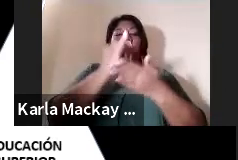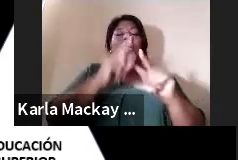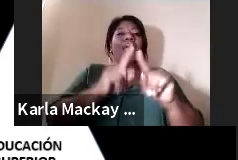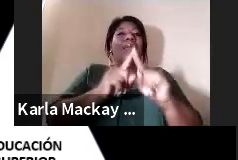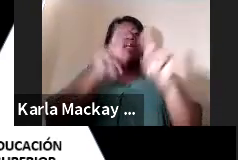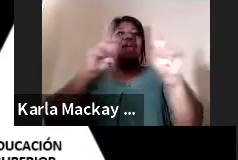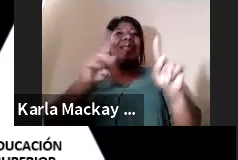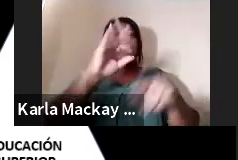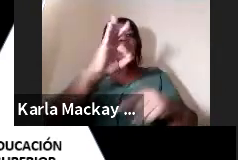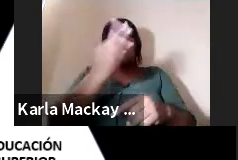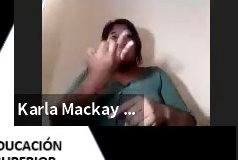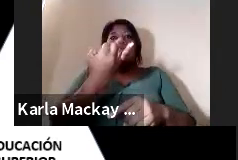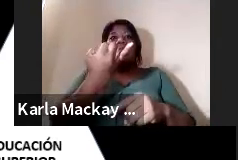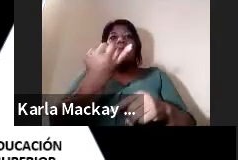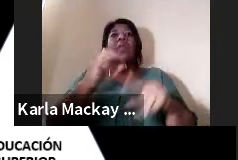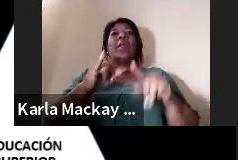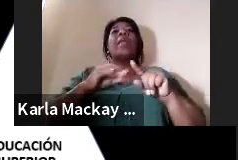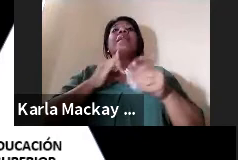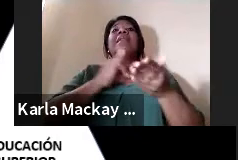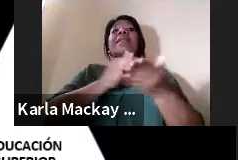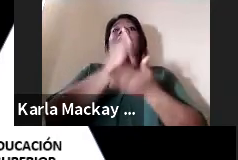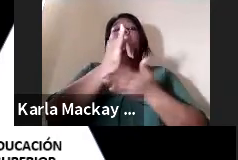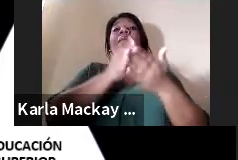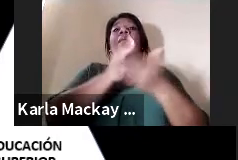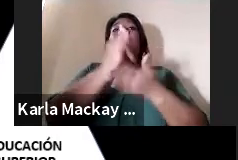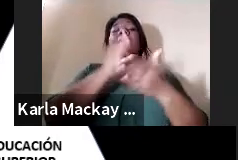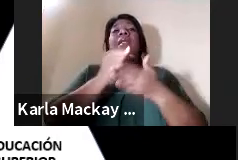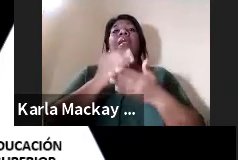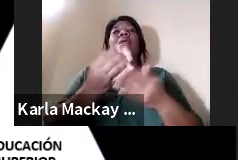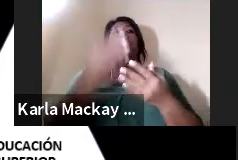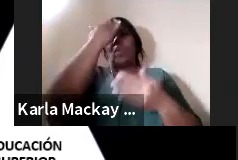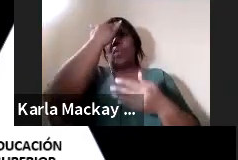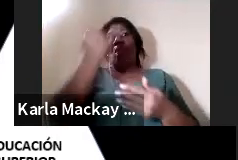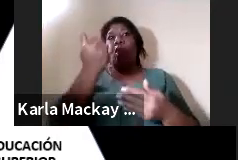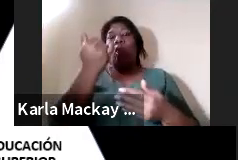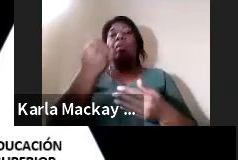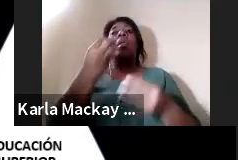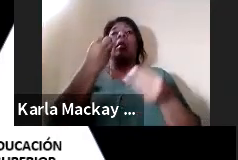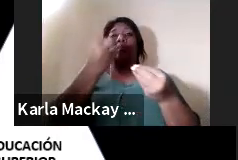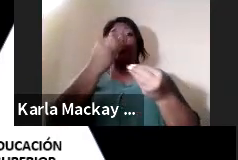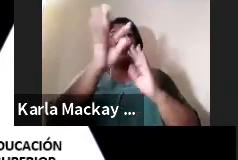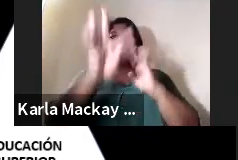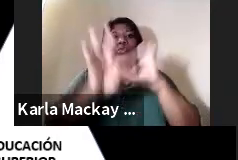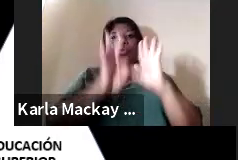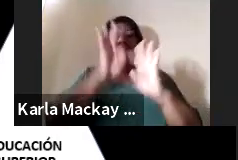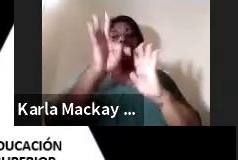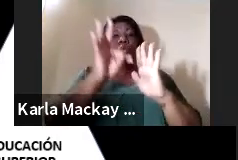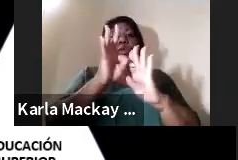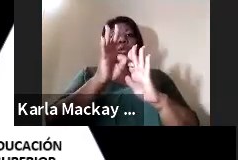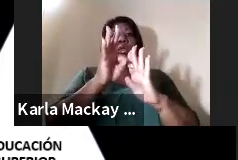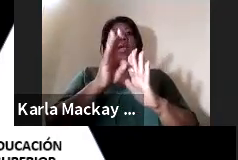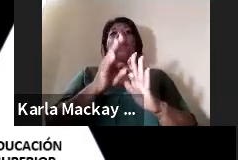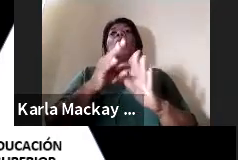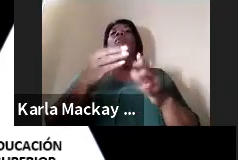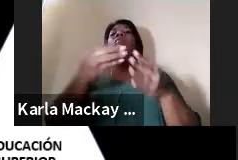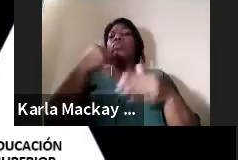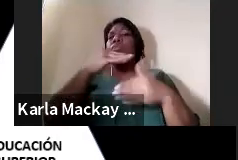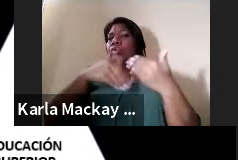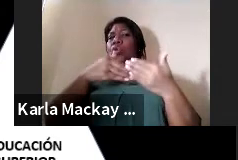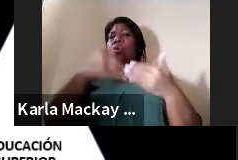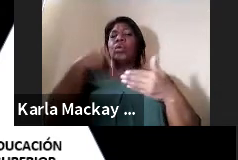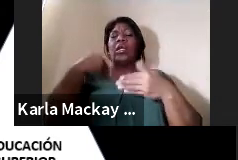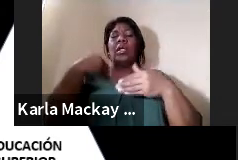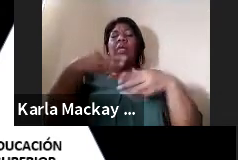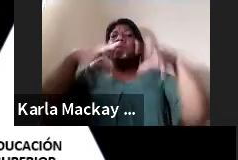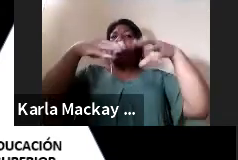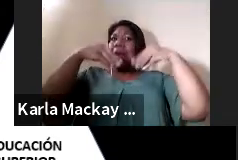porque es una actividad que lleva bastante tiempo, pero ese es un gran reto que tenemos que asumir. Entonces, partiendo de esa metodología